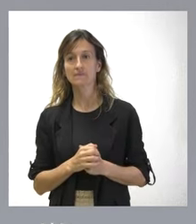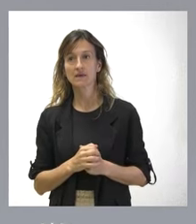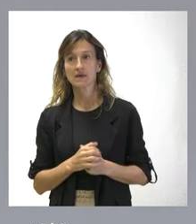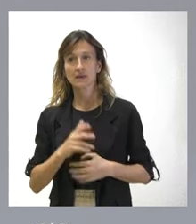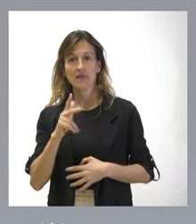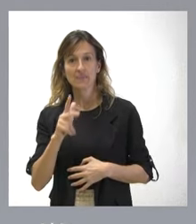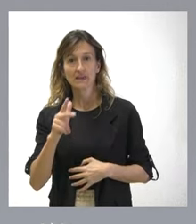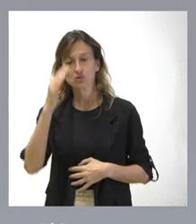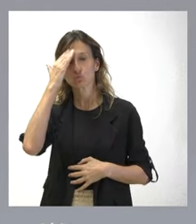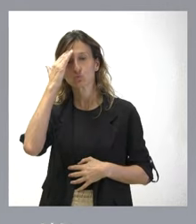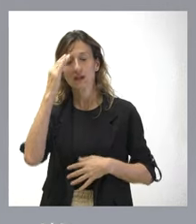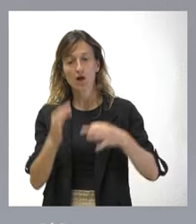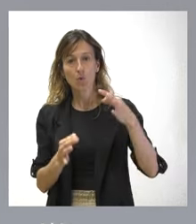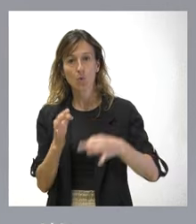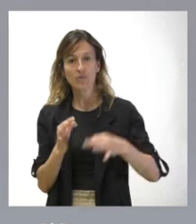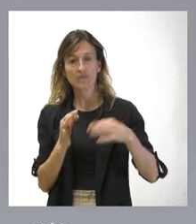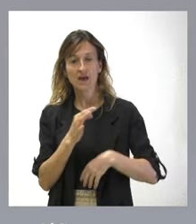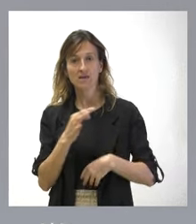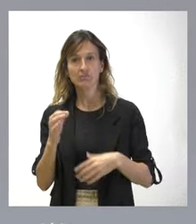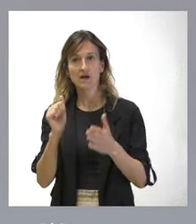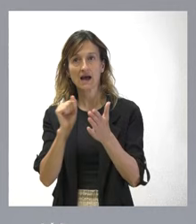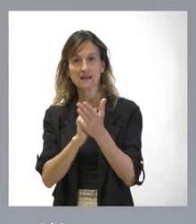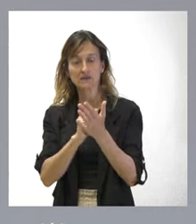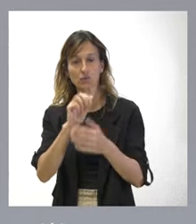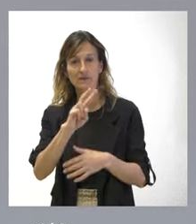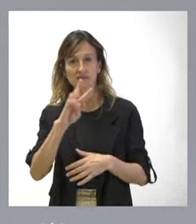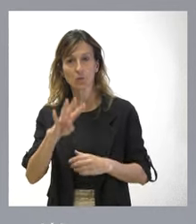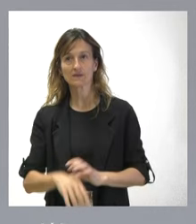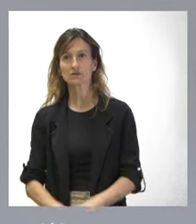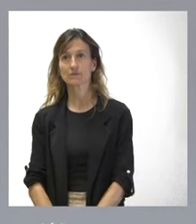derecho a la tutela judicial efectiva, previsto en el artículo 24.